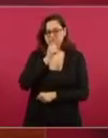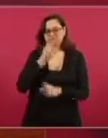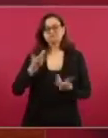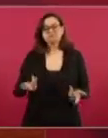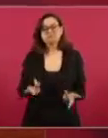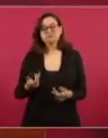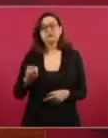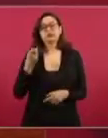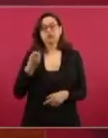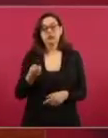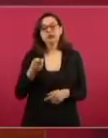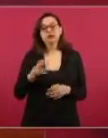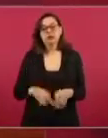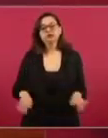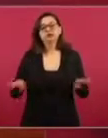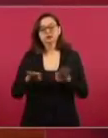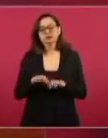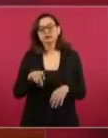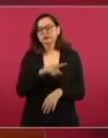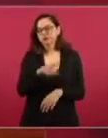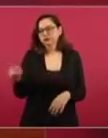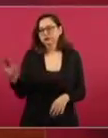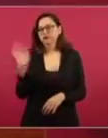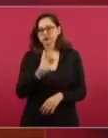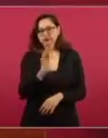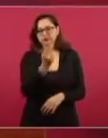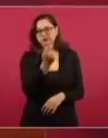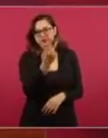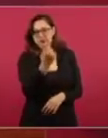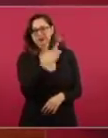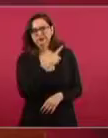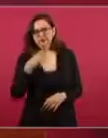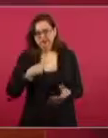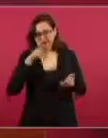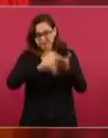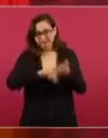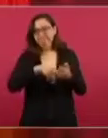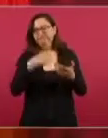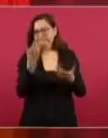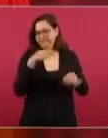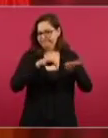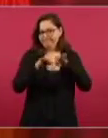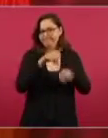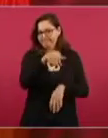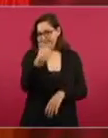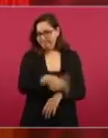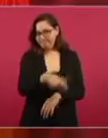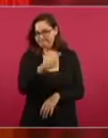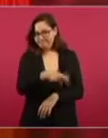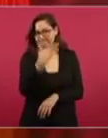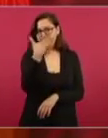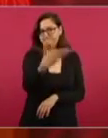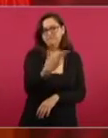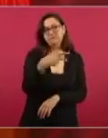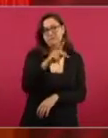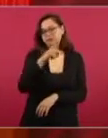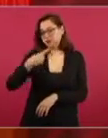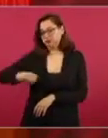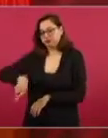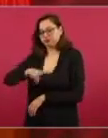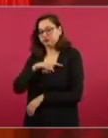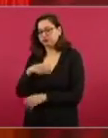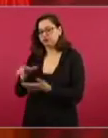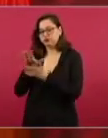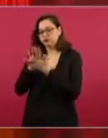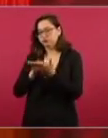mejor ser comentaristas, eso sí ganan bien. Los de la vieja guardia, escuela del periodismo, cuando menos en Ciudad Juárez,